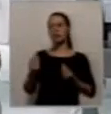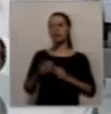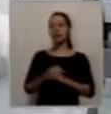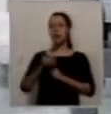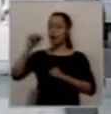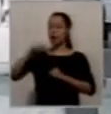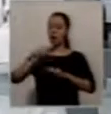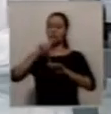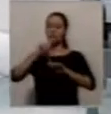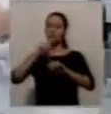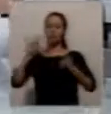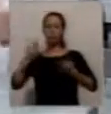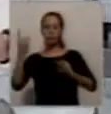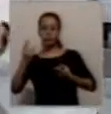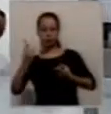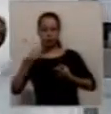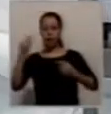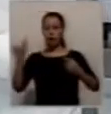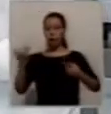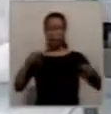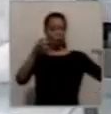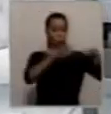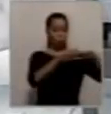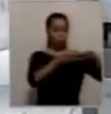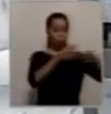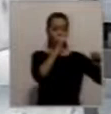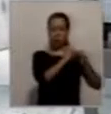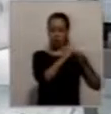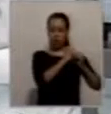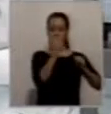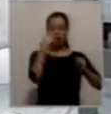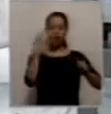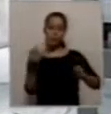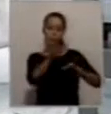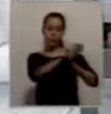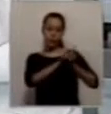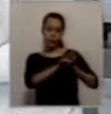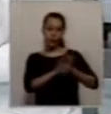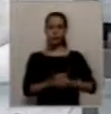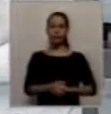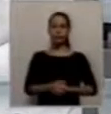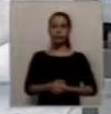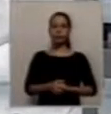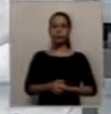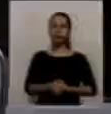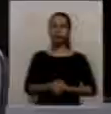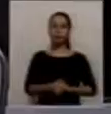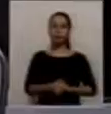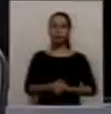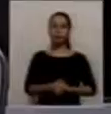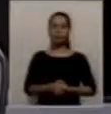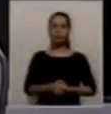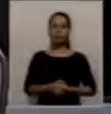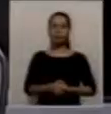hay improvisación, hay equipos técnicos trabajando y las vías para poder que sean realizables, que nos parece que es muy importante. ¿Puede ir a un cuarto mandato, Gioja?